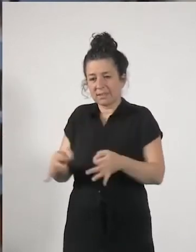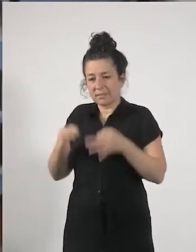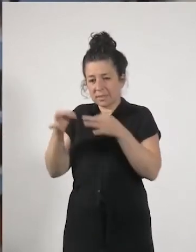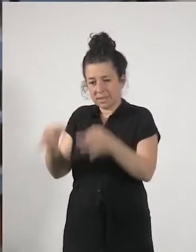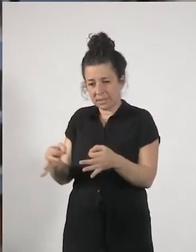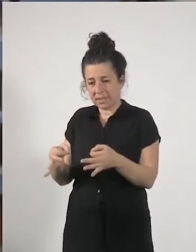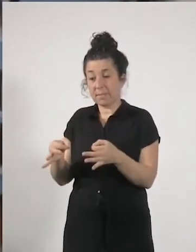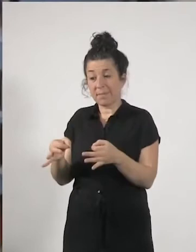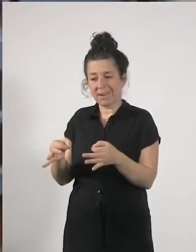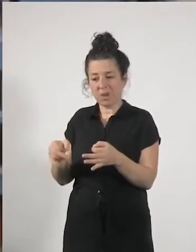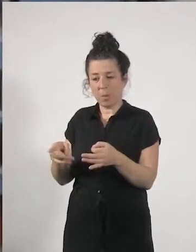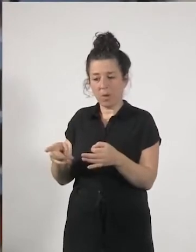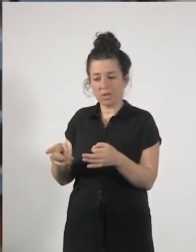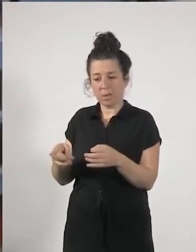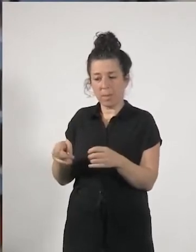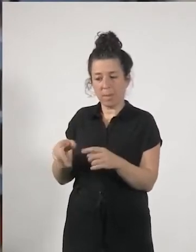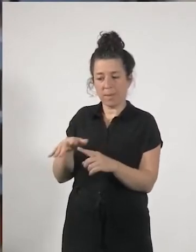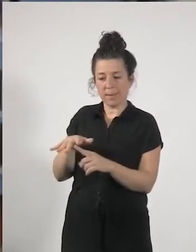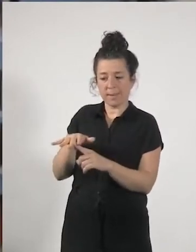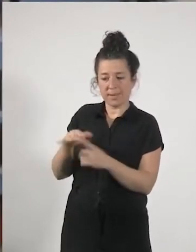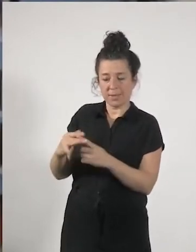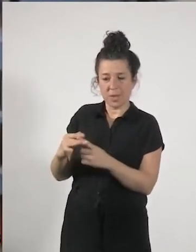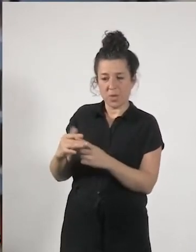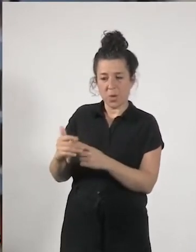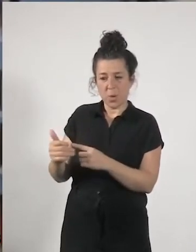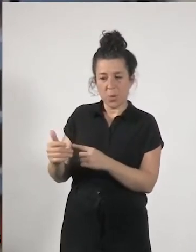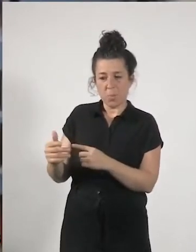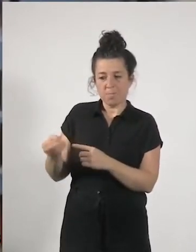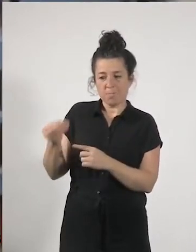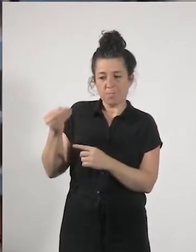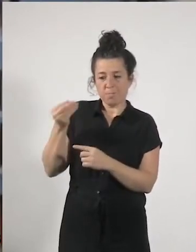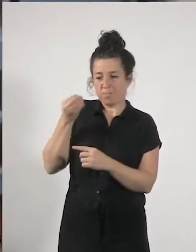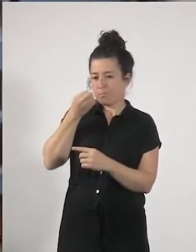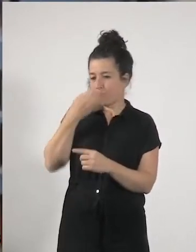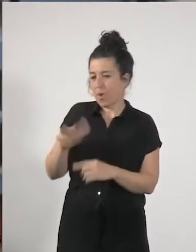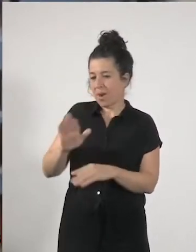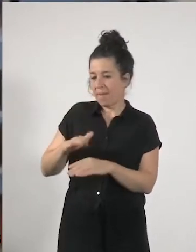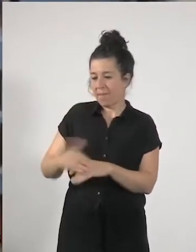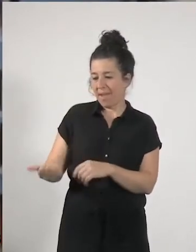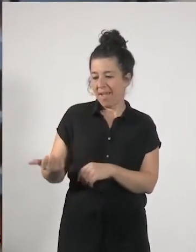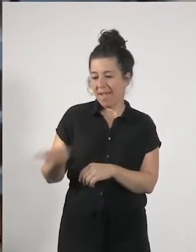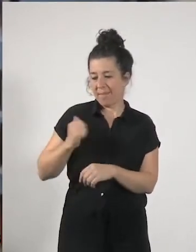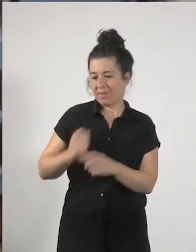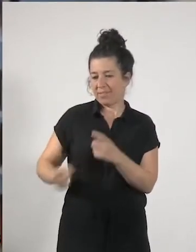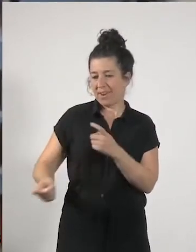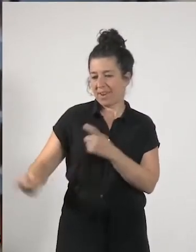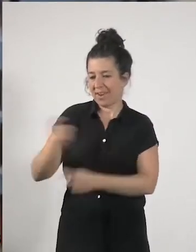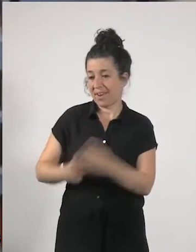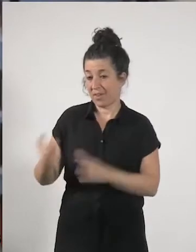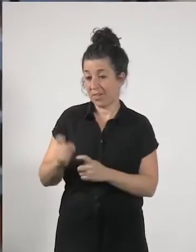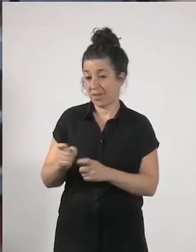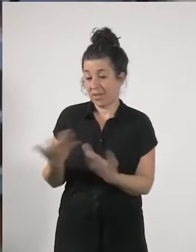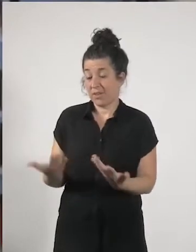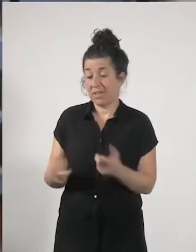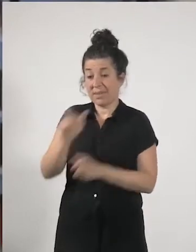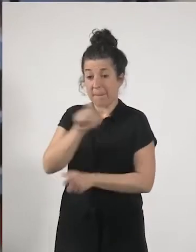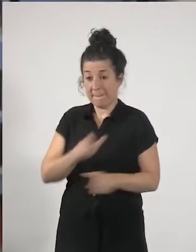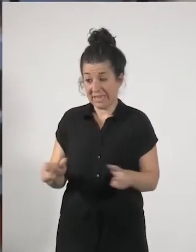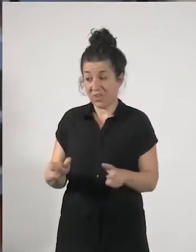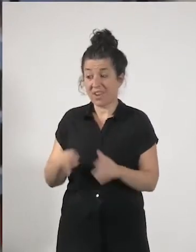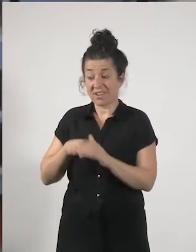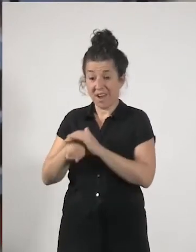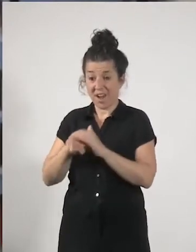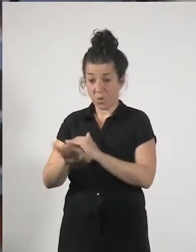para hacer negocios para determinada gente ¿no? entonces la gente que tiene recursos las crisis suelen ser